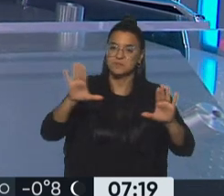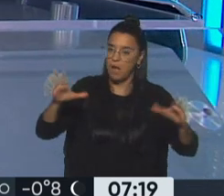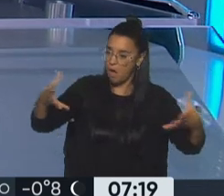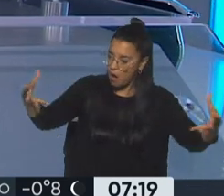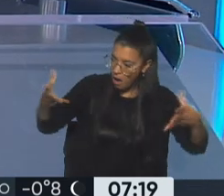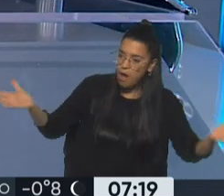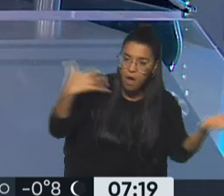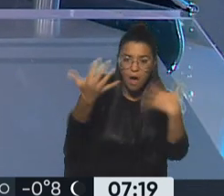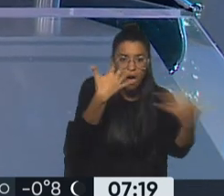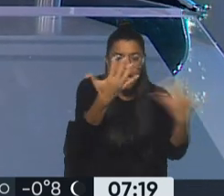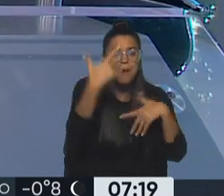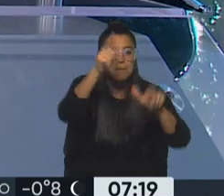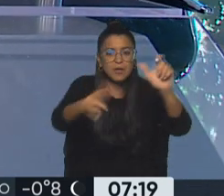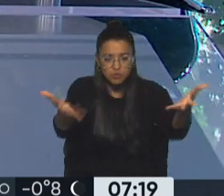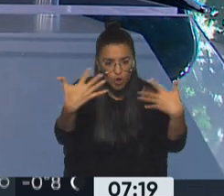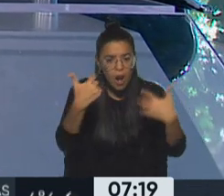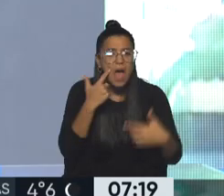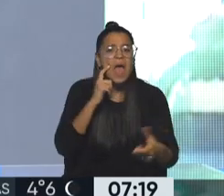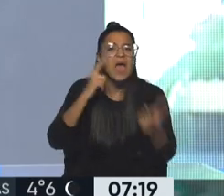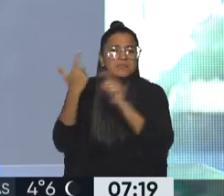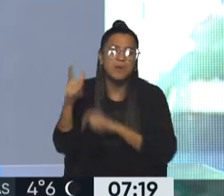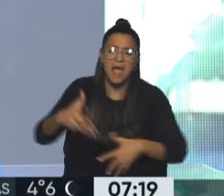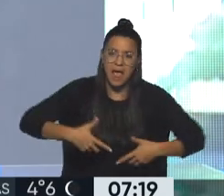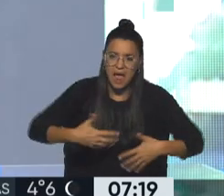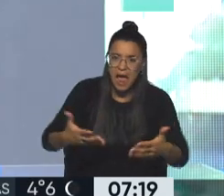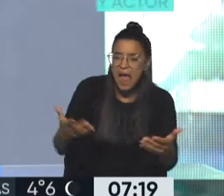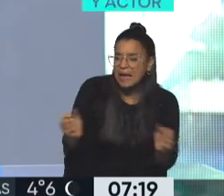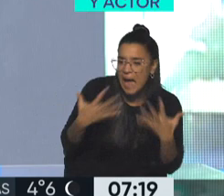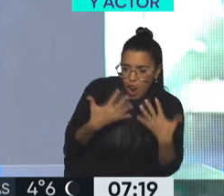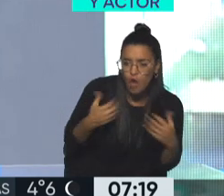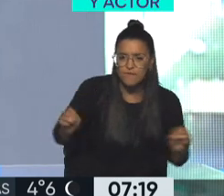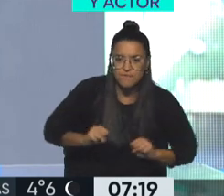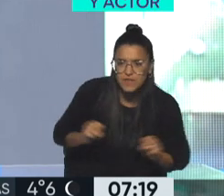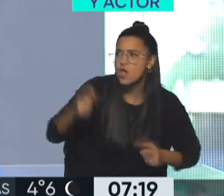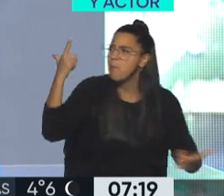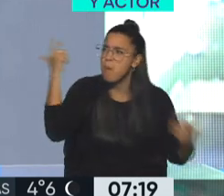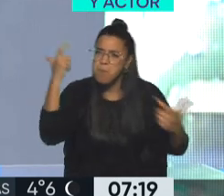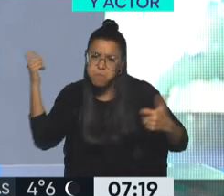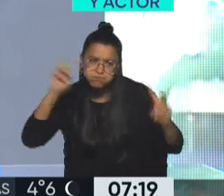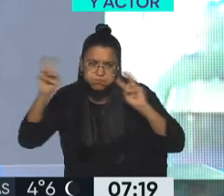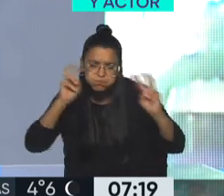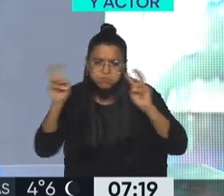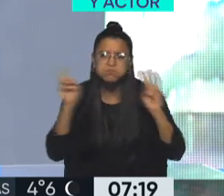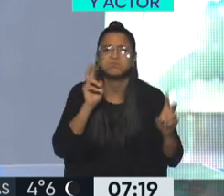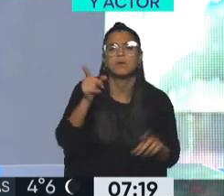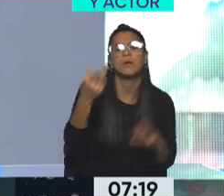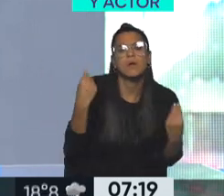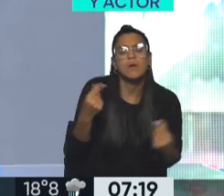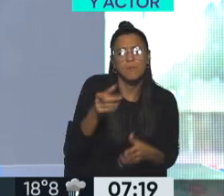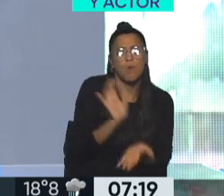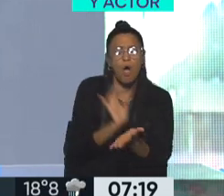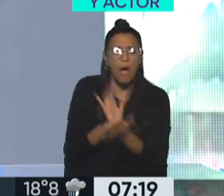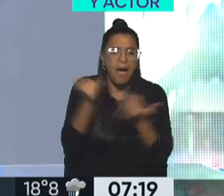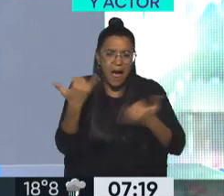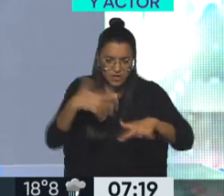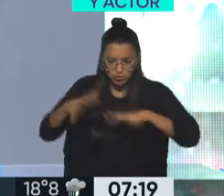invitar a la gente a vivir una experiencia donde sientan calor, donde sientan frío, donde sientan tiros, donde sientan que están siendo parte